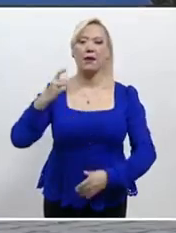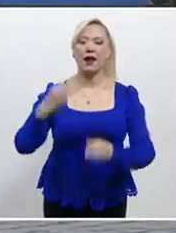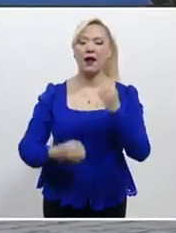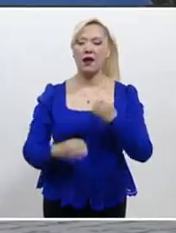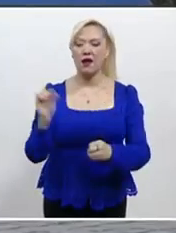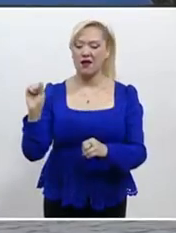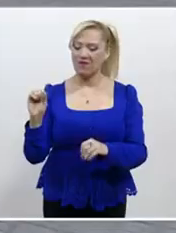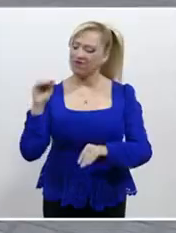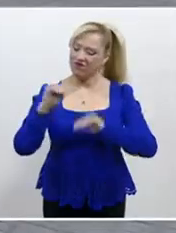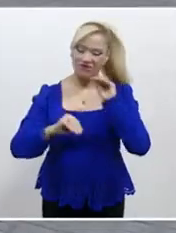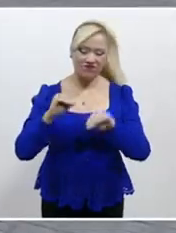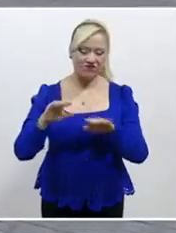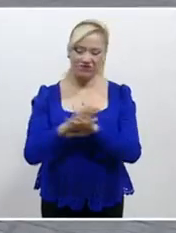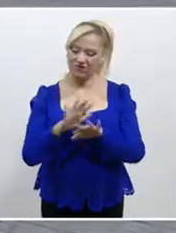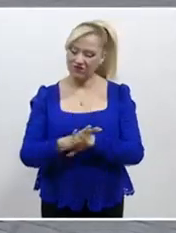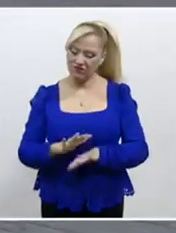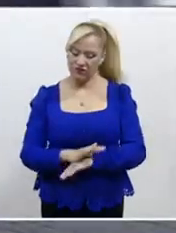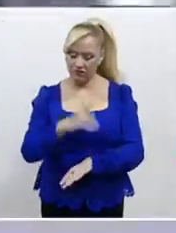ajustes al proyecto.